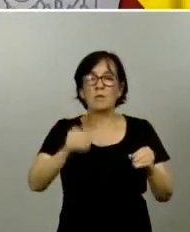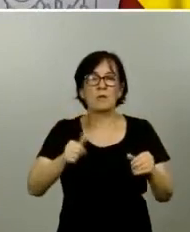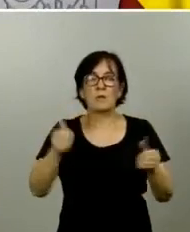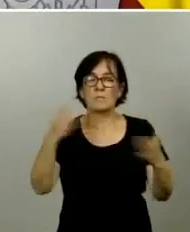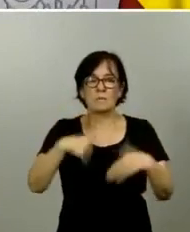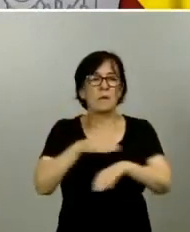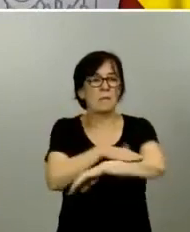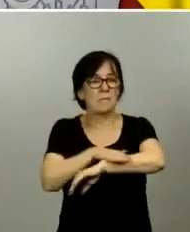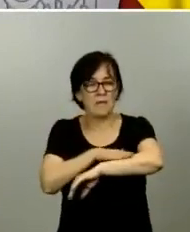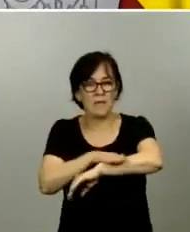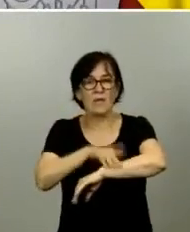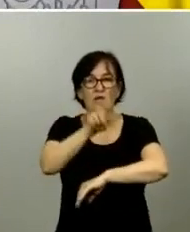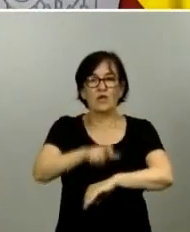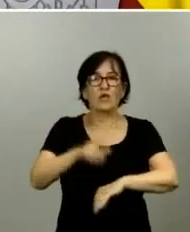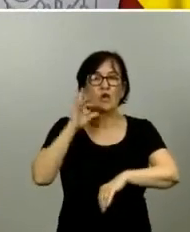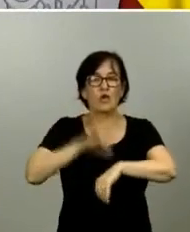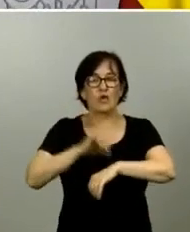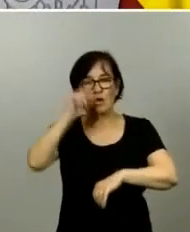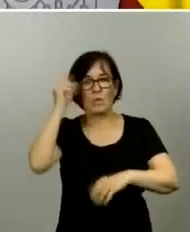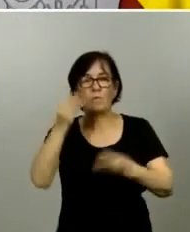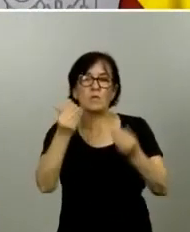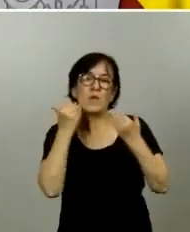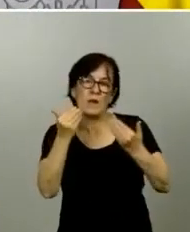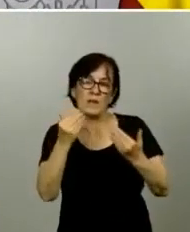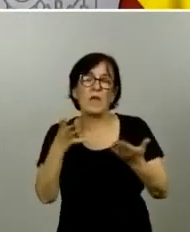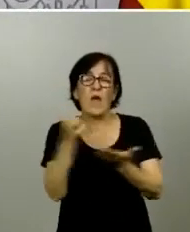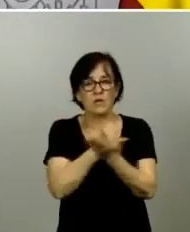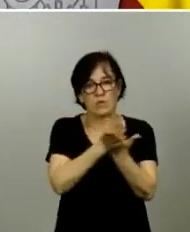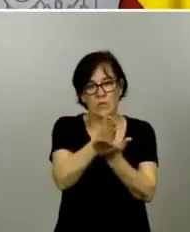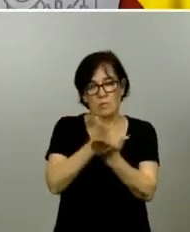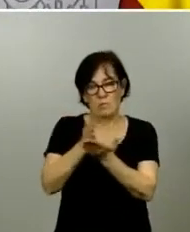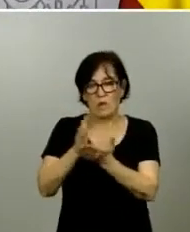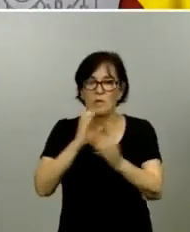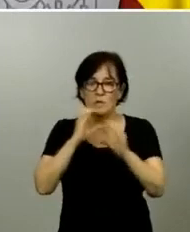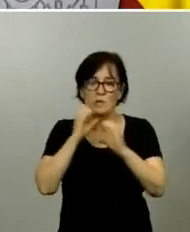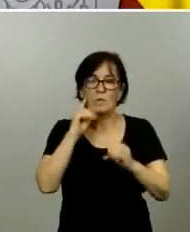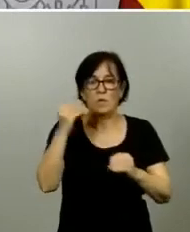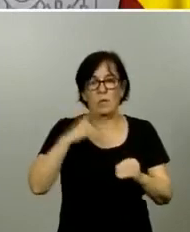doctor Simón muchísimas gracias y gracias a los medios por sus preguntas muchas gracias